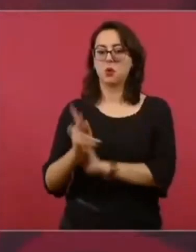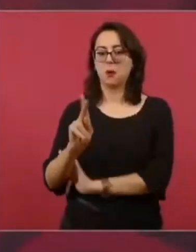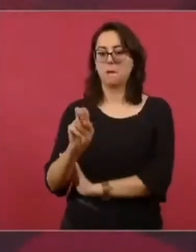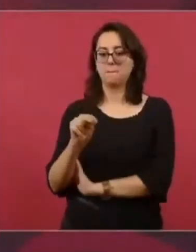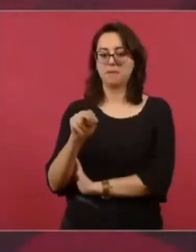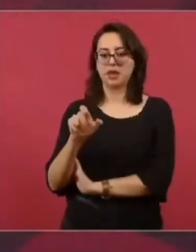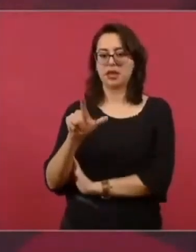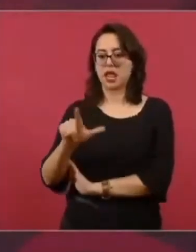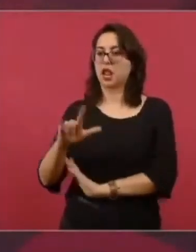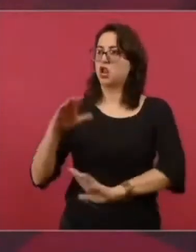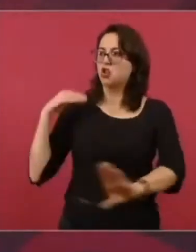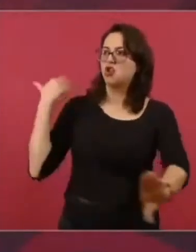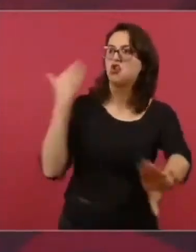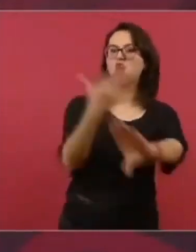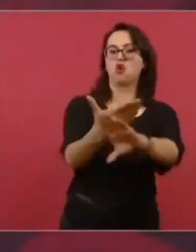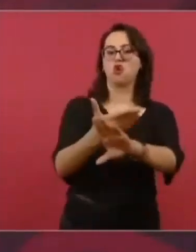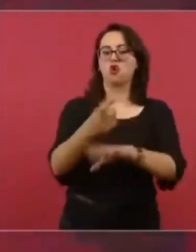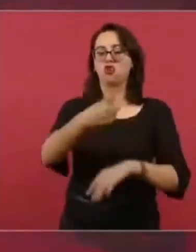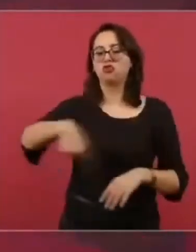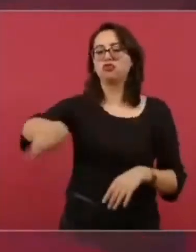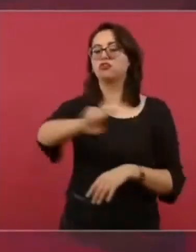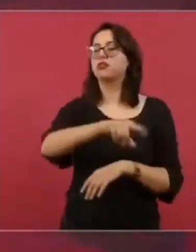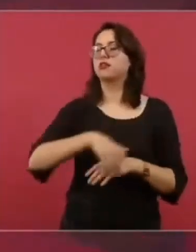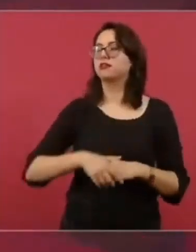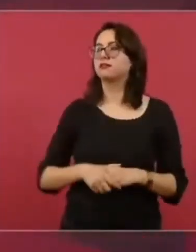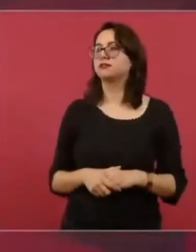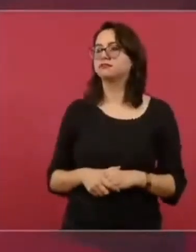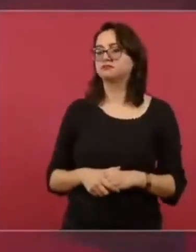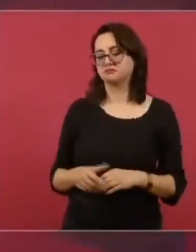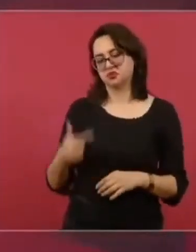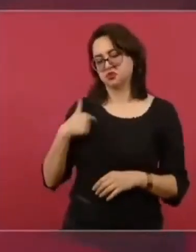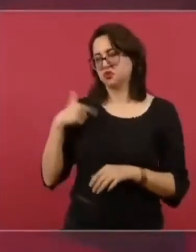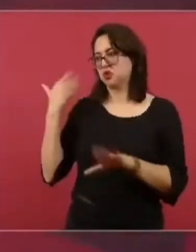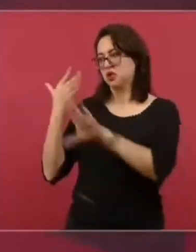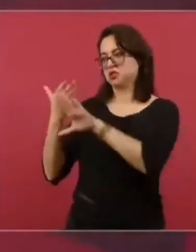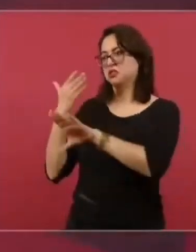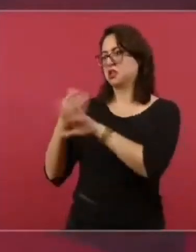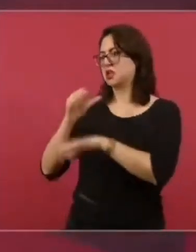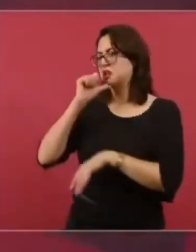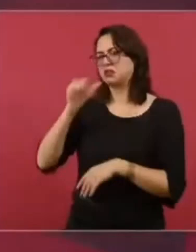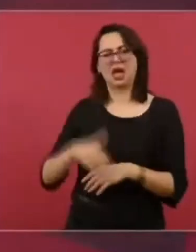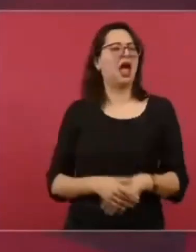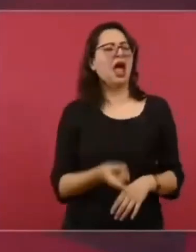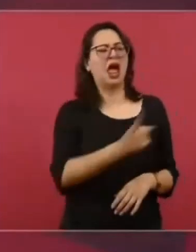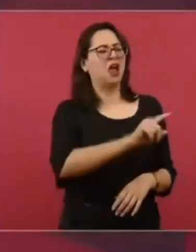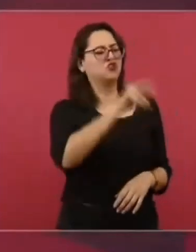Y que si aceptábamos eso, él le bajaba. No, súbele.